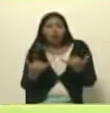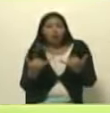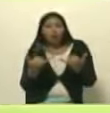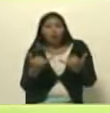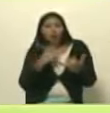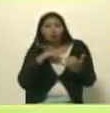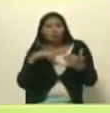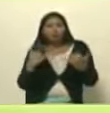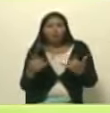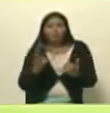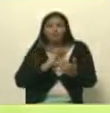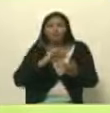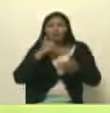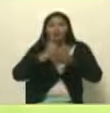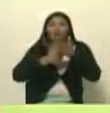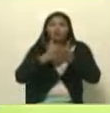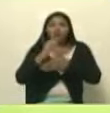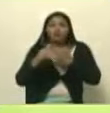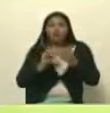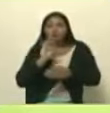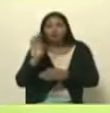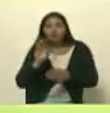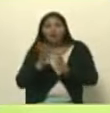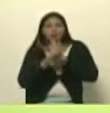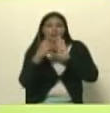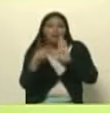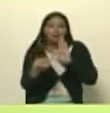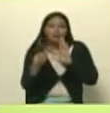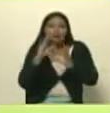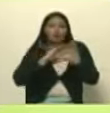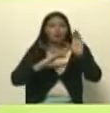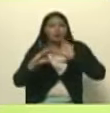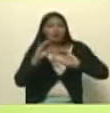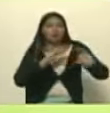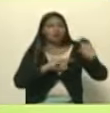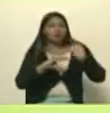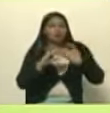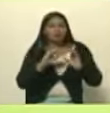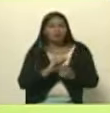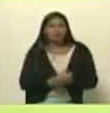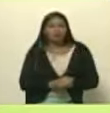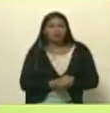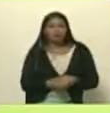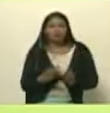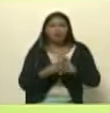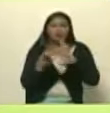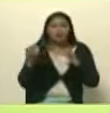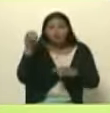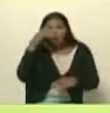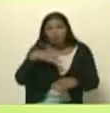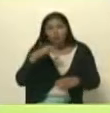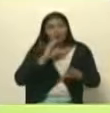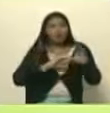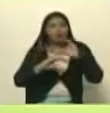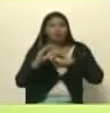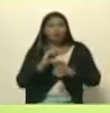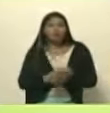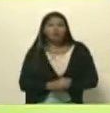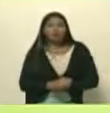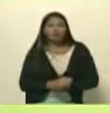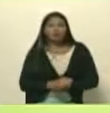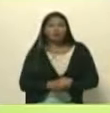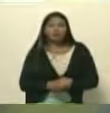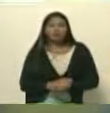nuestras propias luchas sobre el derecho a la comunicación el derecho de los pueblos a la comunicación miren estos